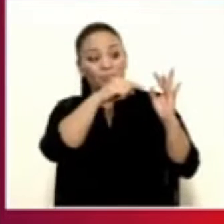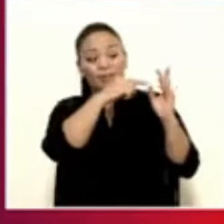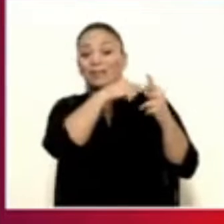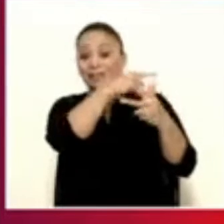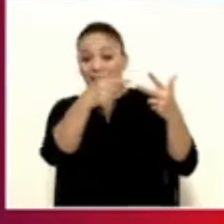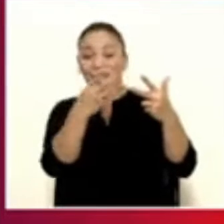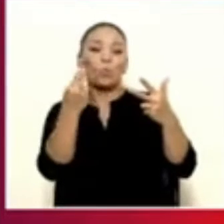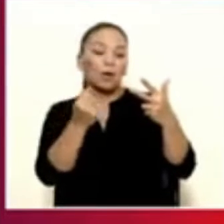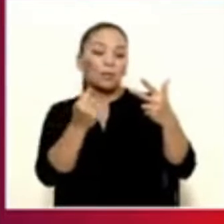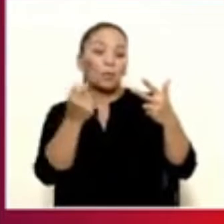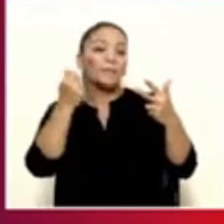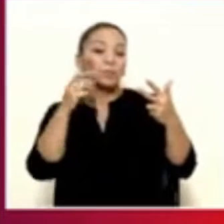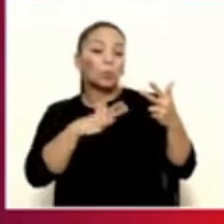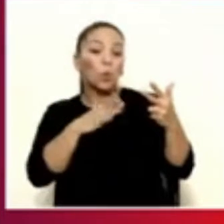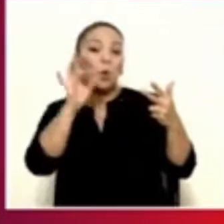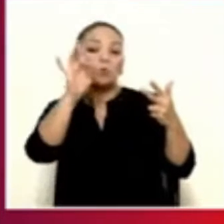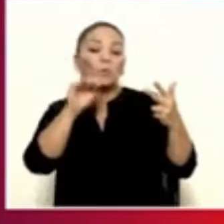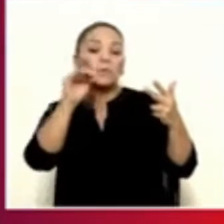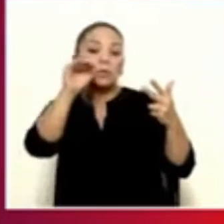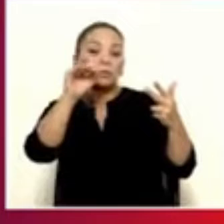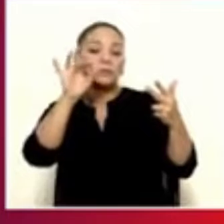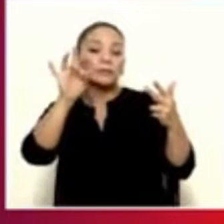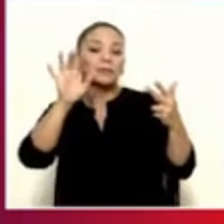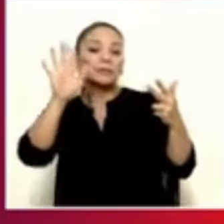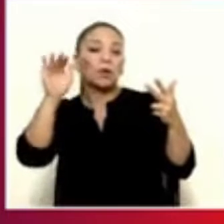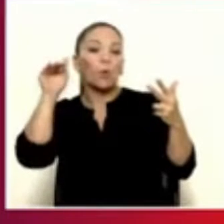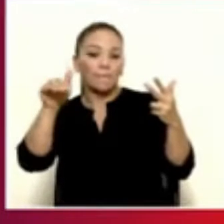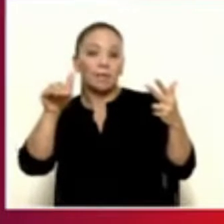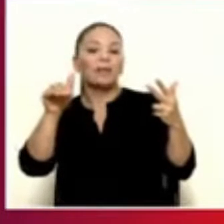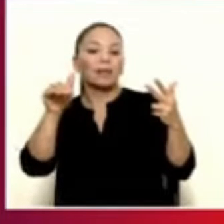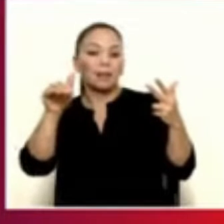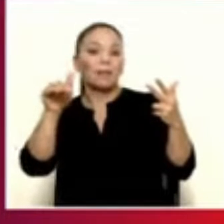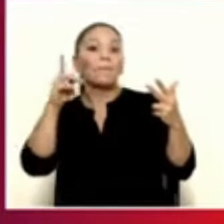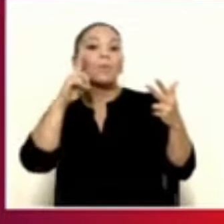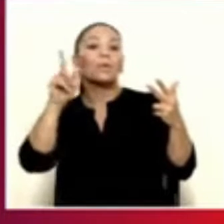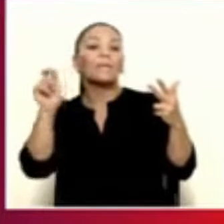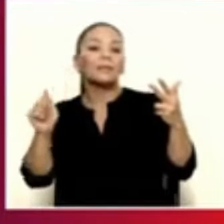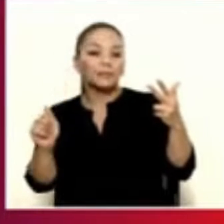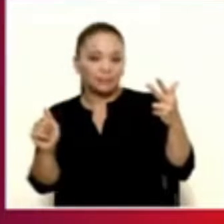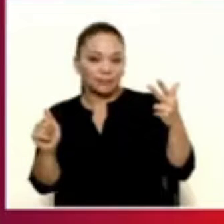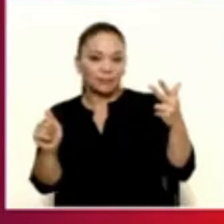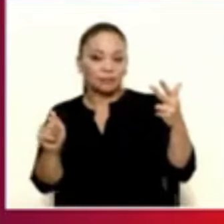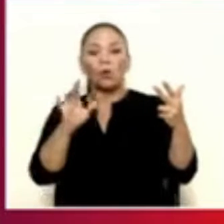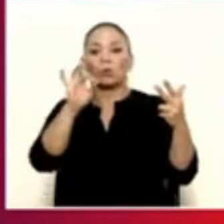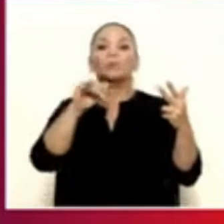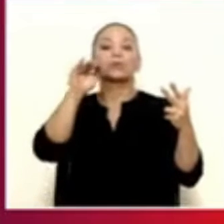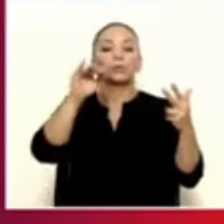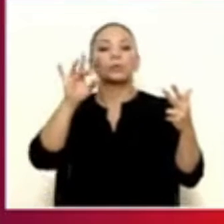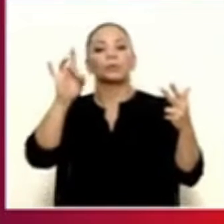lujo de 8.085.000 millones por mes. Perdón, 8